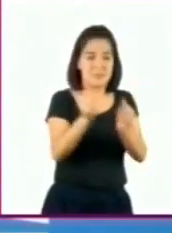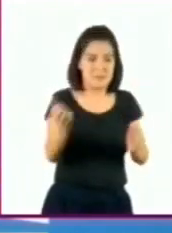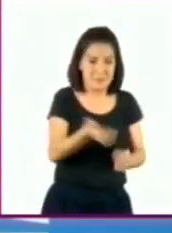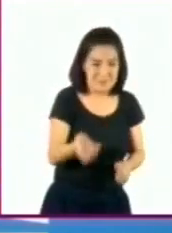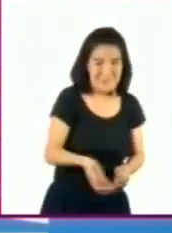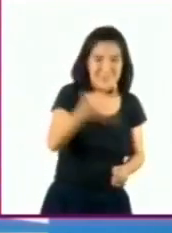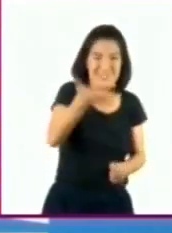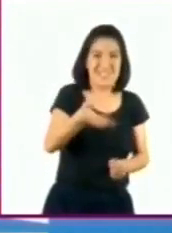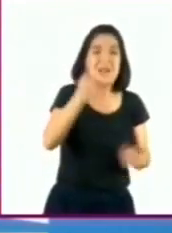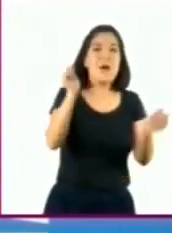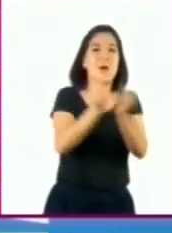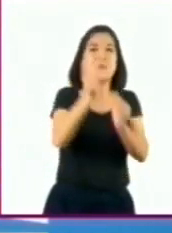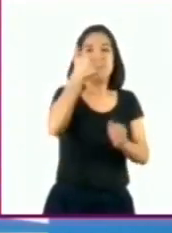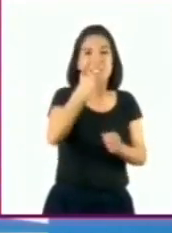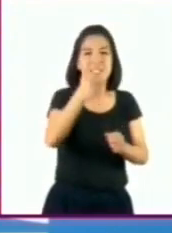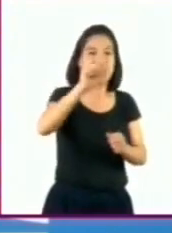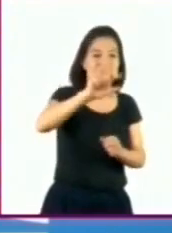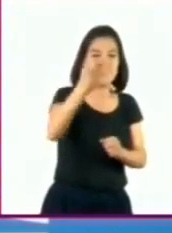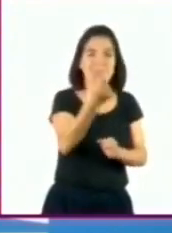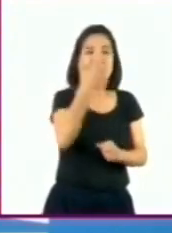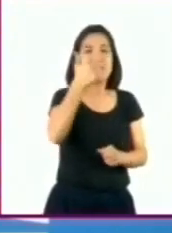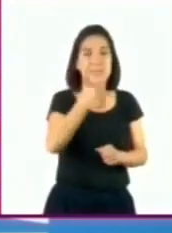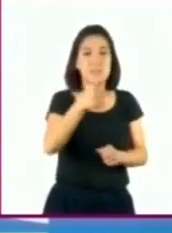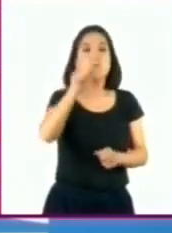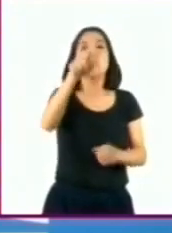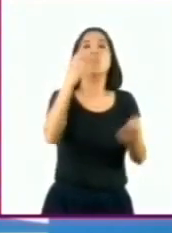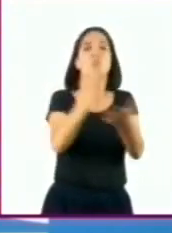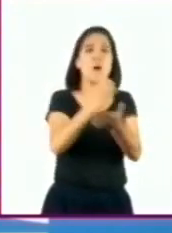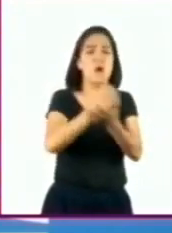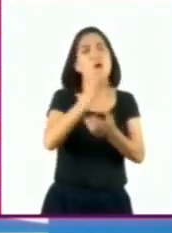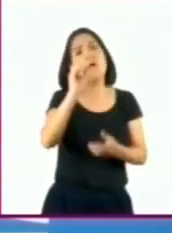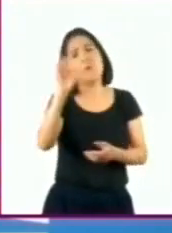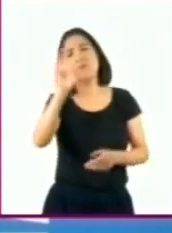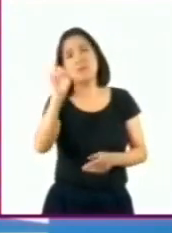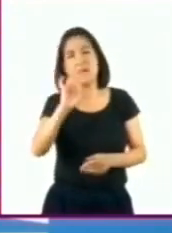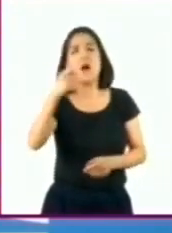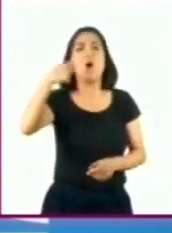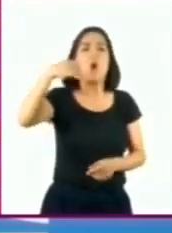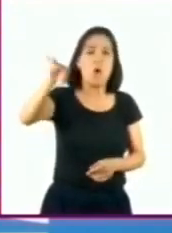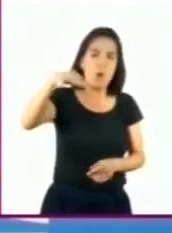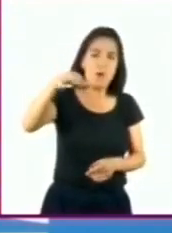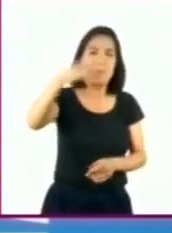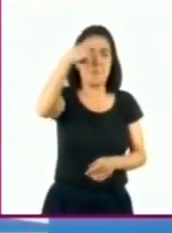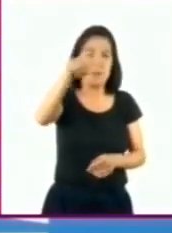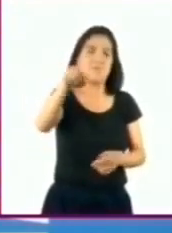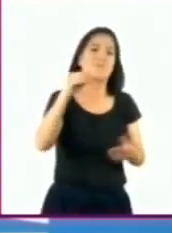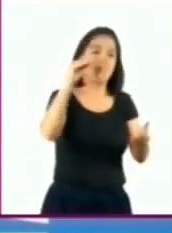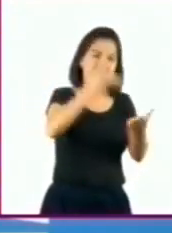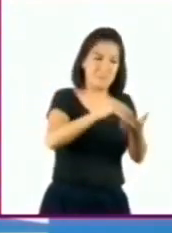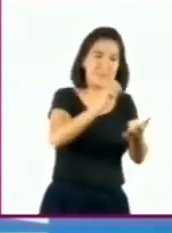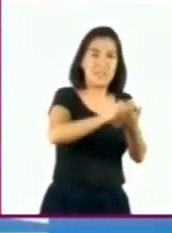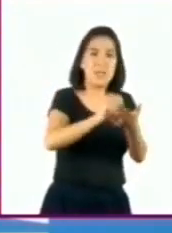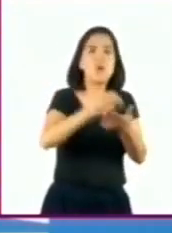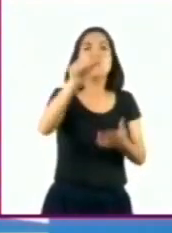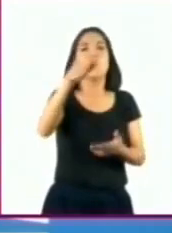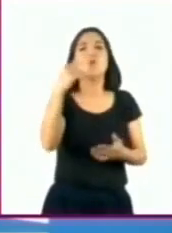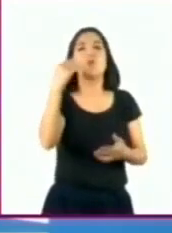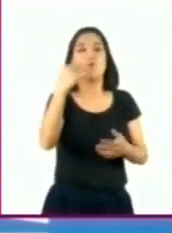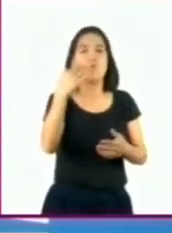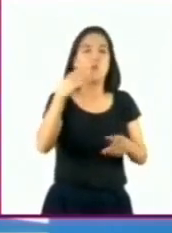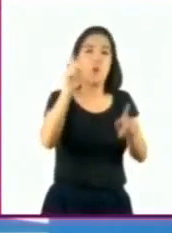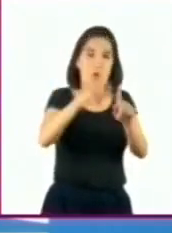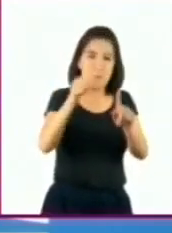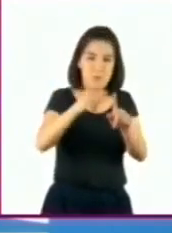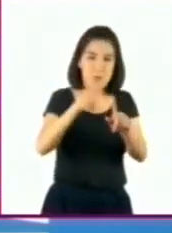caras, su cuaderno o una hoja donde puedan escribir. Ahí dibujarán con sus colores una tabla